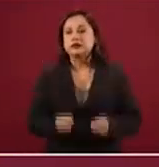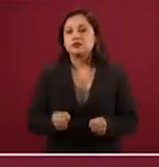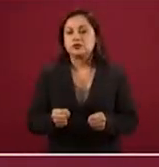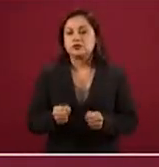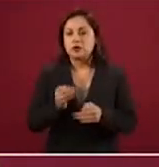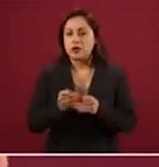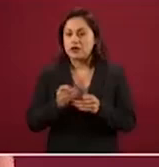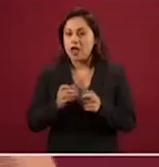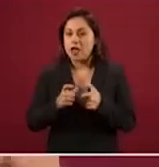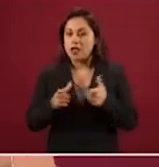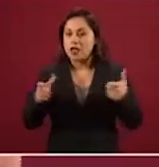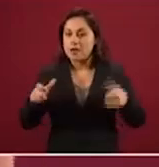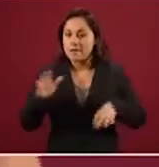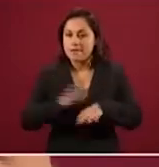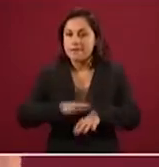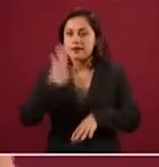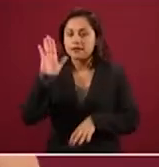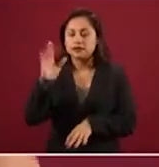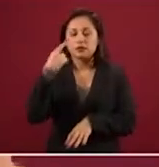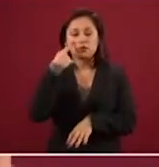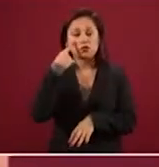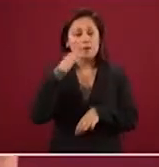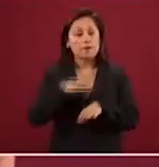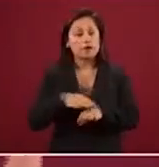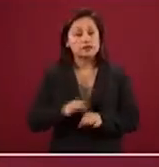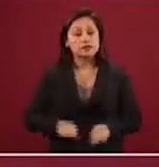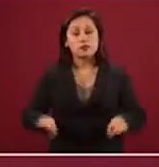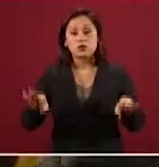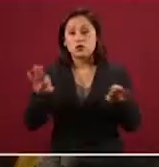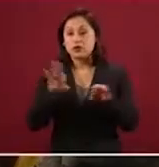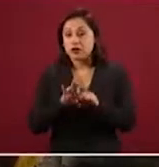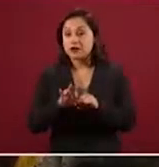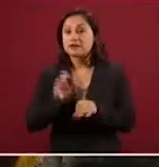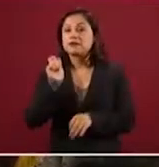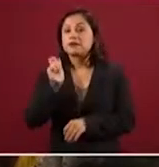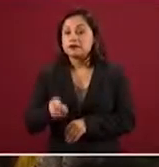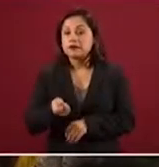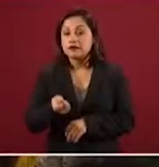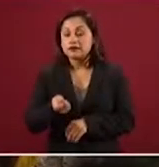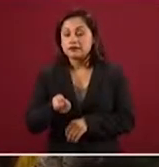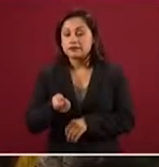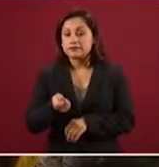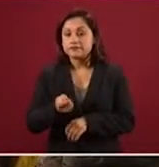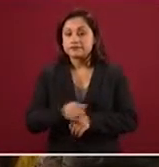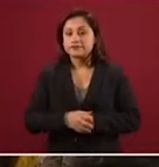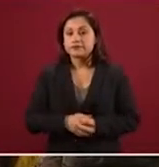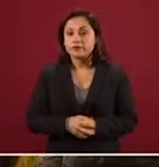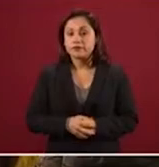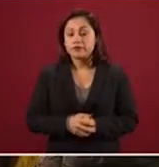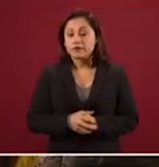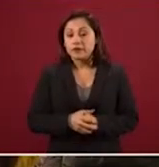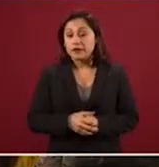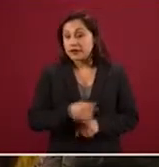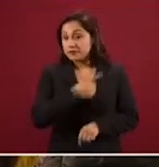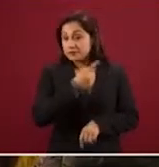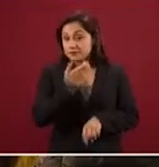más importante que el mercado más grande del mundo sigue siéndolo, es decir, Estados Unidos,